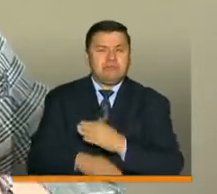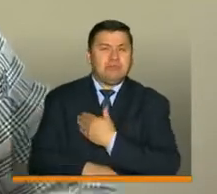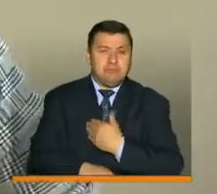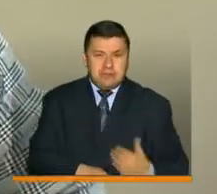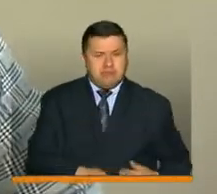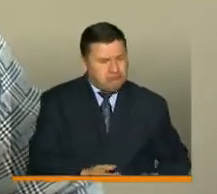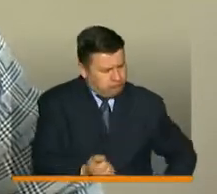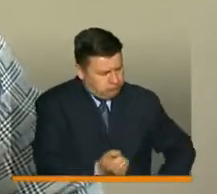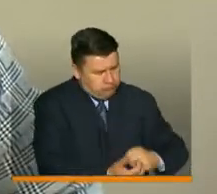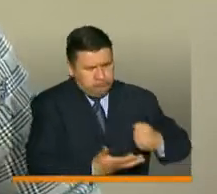recibieron este apoyo del gobierno nacional.